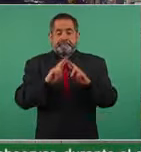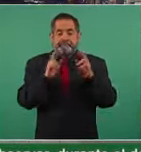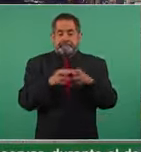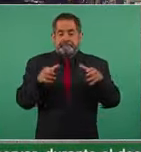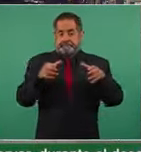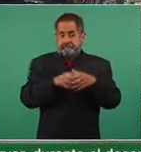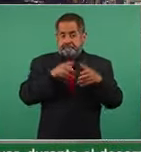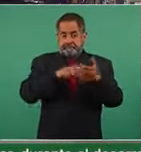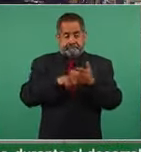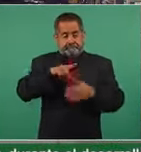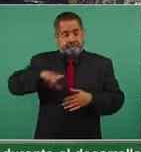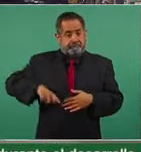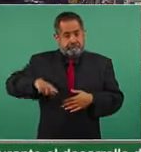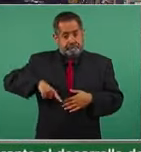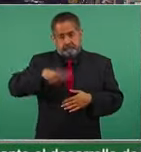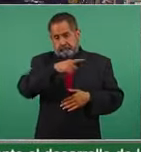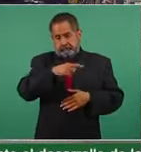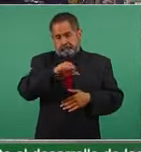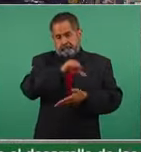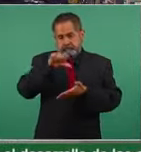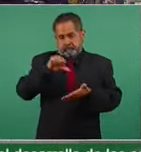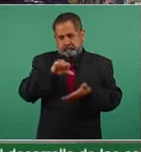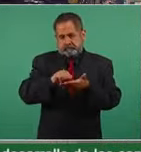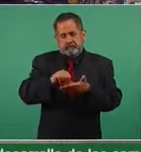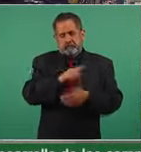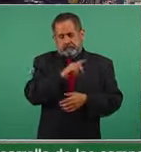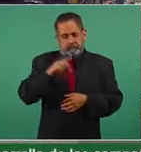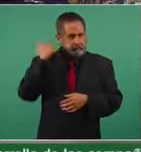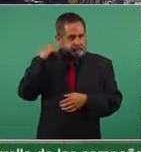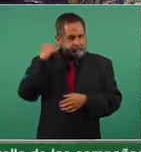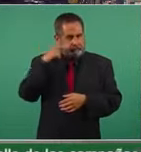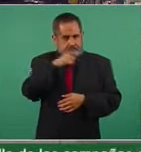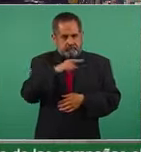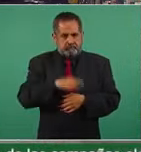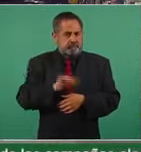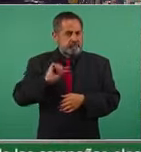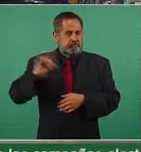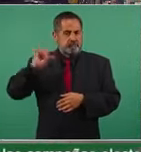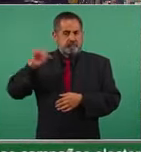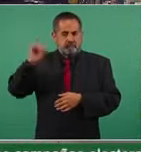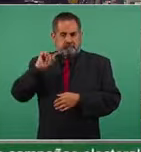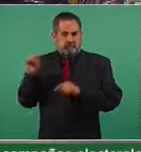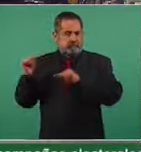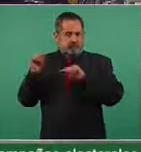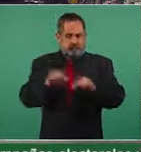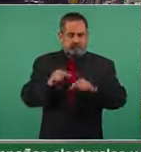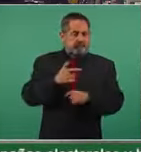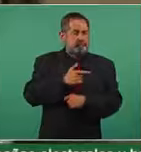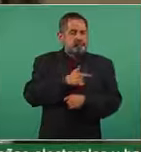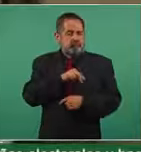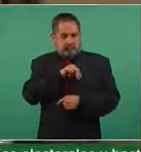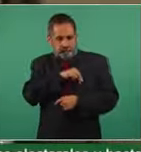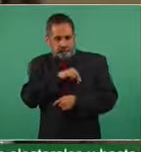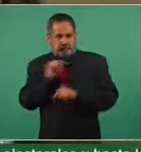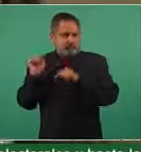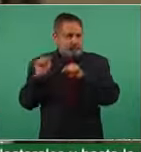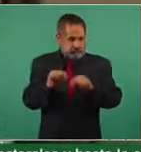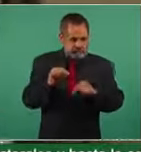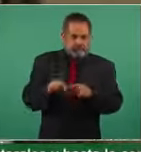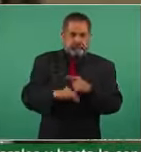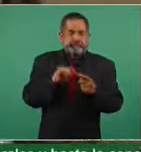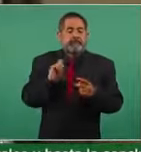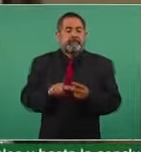Palacio, en el centro de Guadalajara, en donde estuvieron los altos mandos de la Guardia Nacional, de